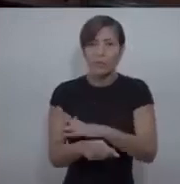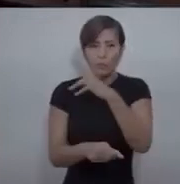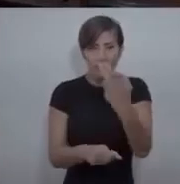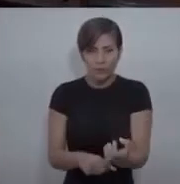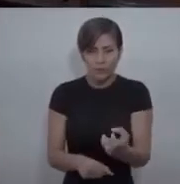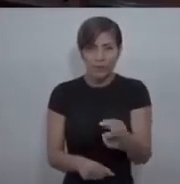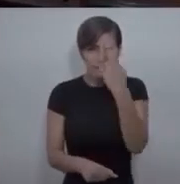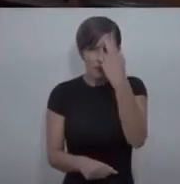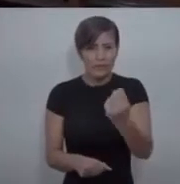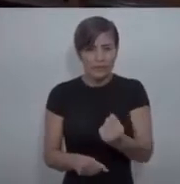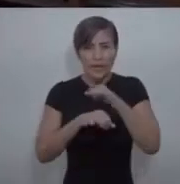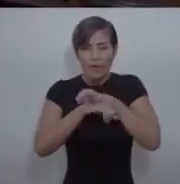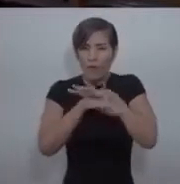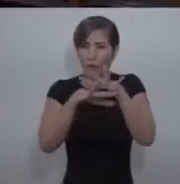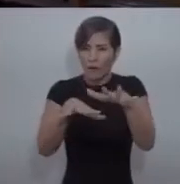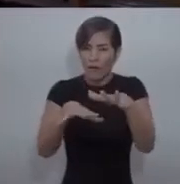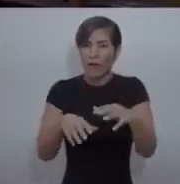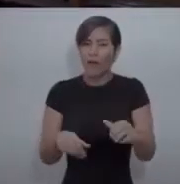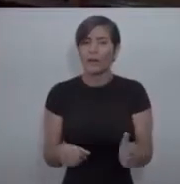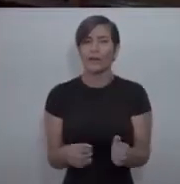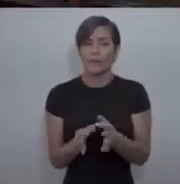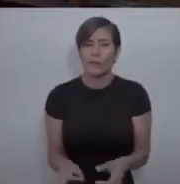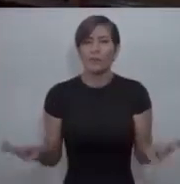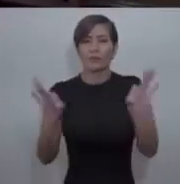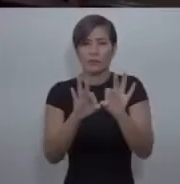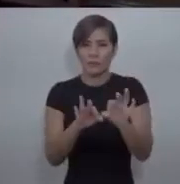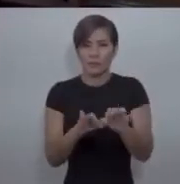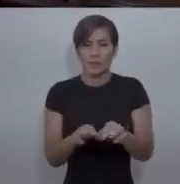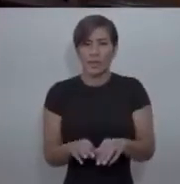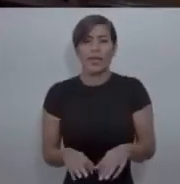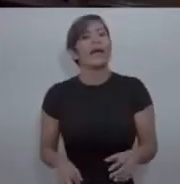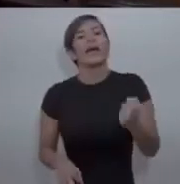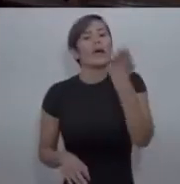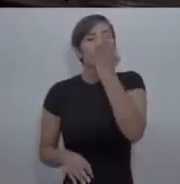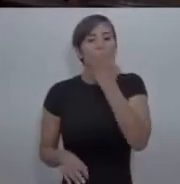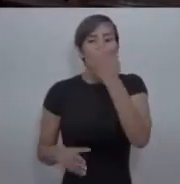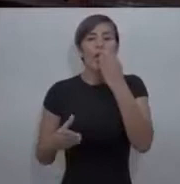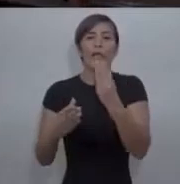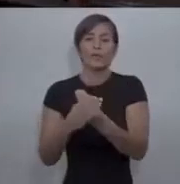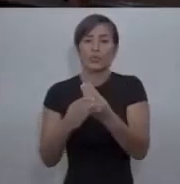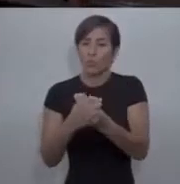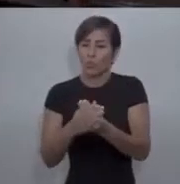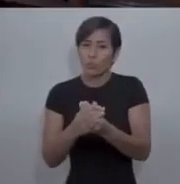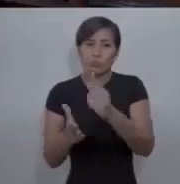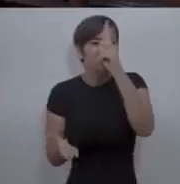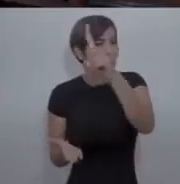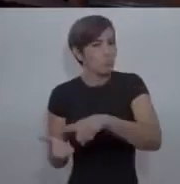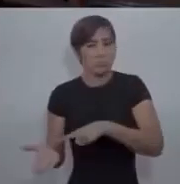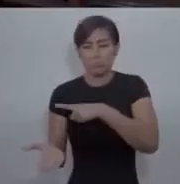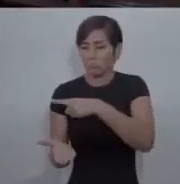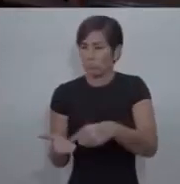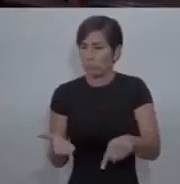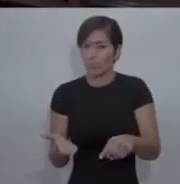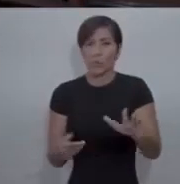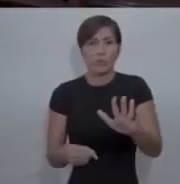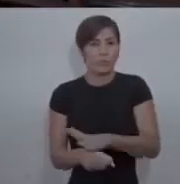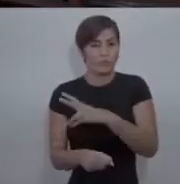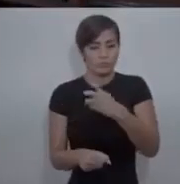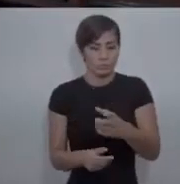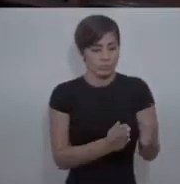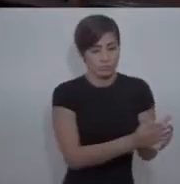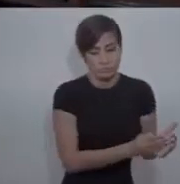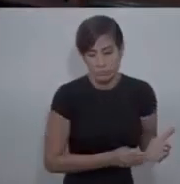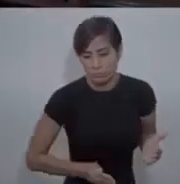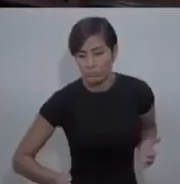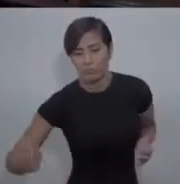Por lo que quiero hacer un anuncio importante. Se suspende el regreso a clases presenciales en las escuelas, por lo que resta